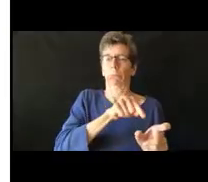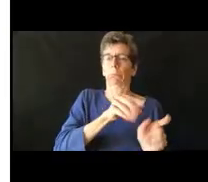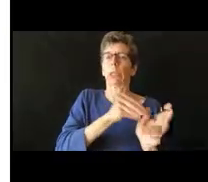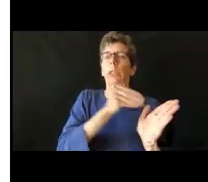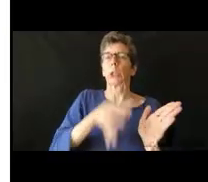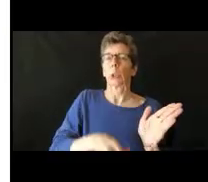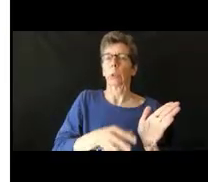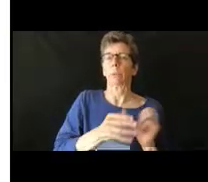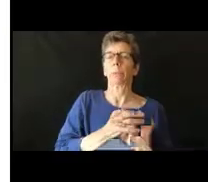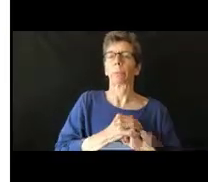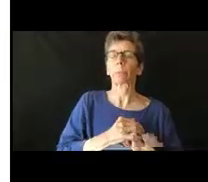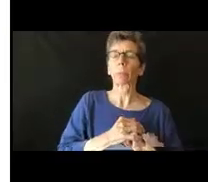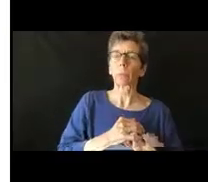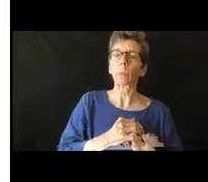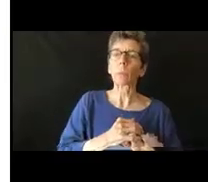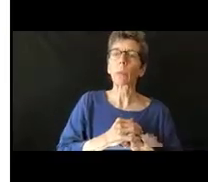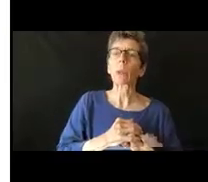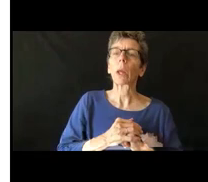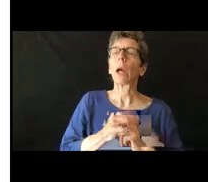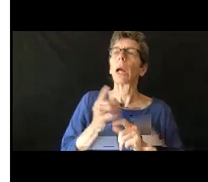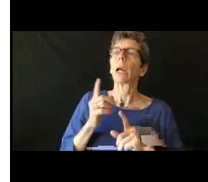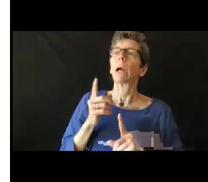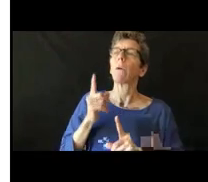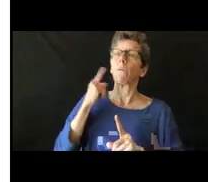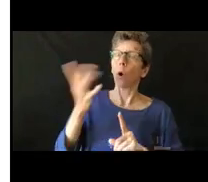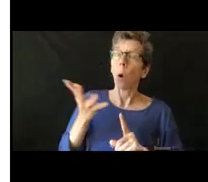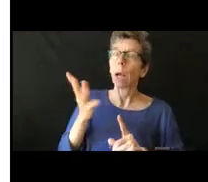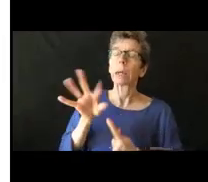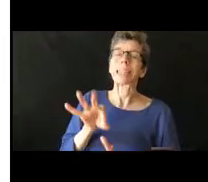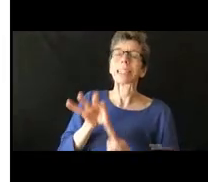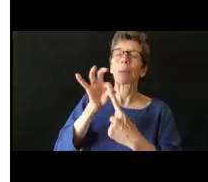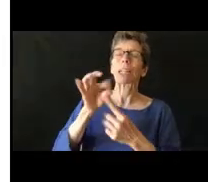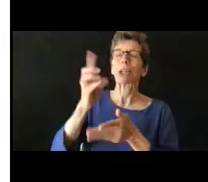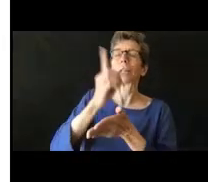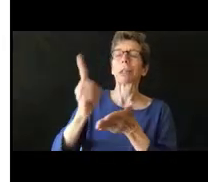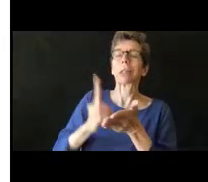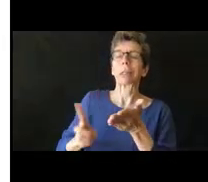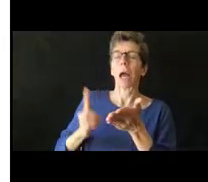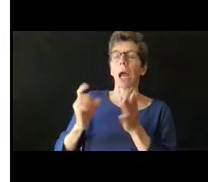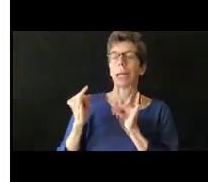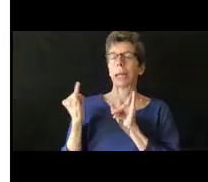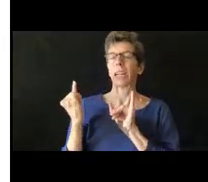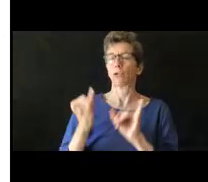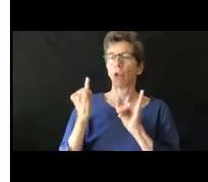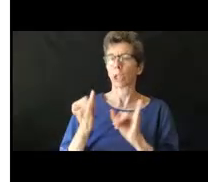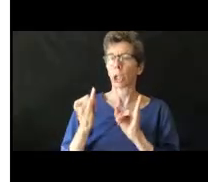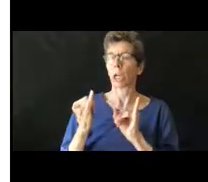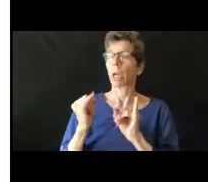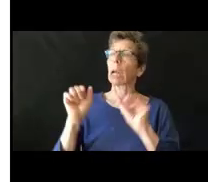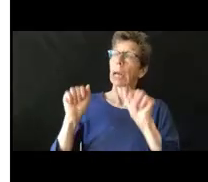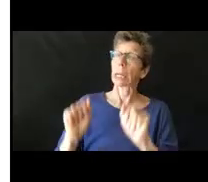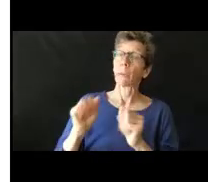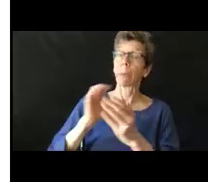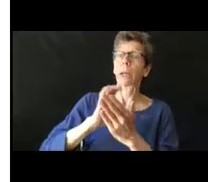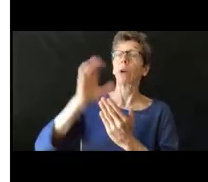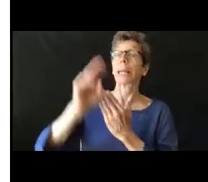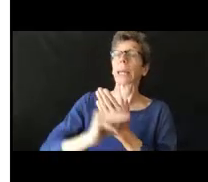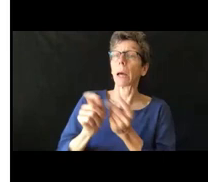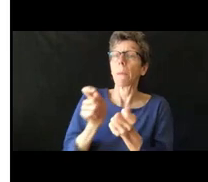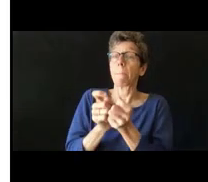y Debbie dicen son instrucciones especialmente diseñadas y se modifica el plan de estudios